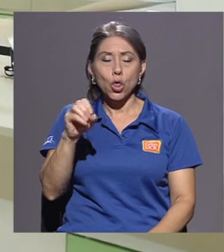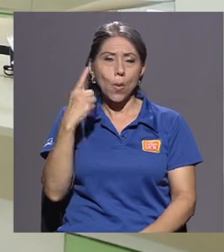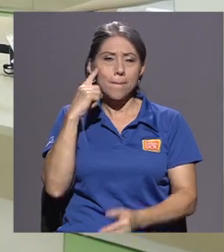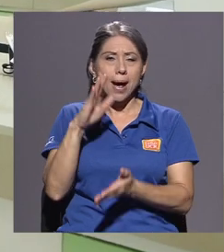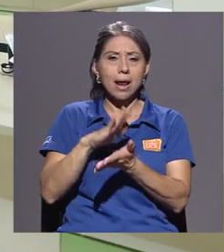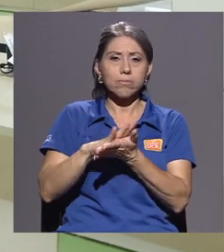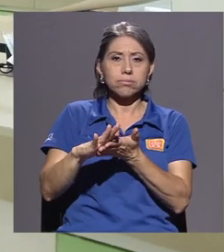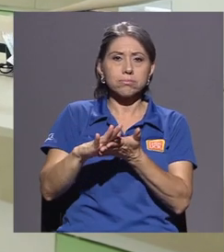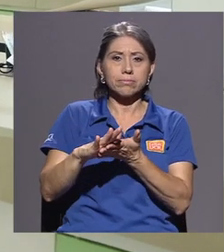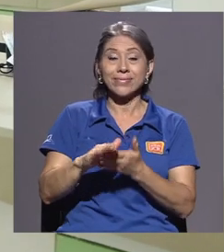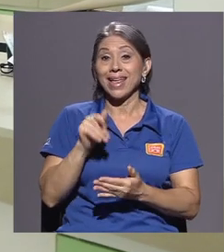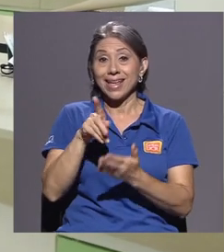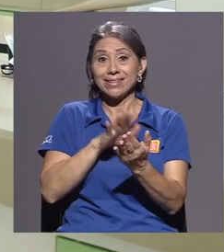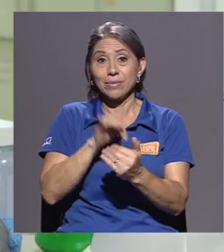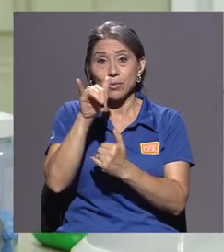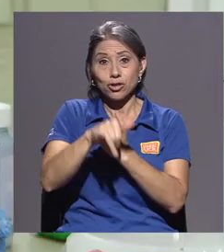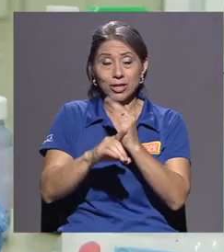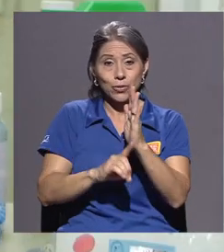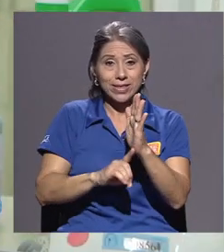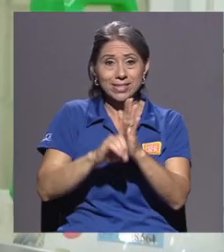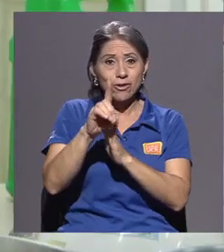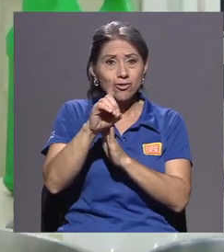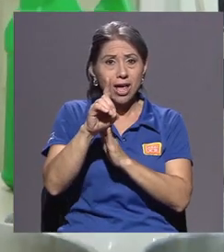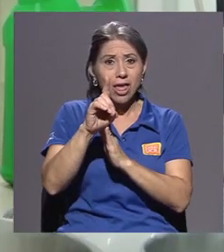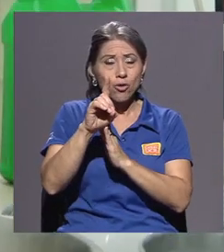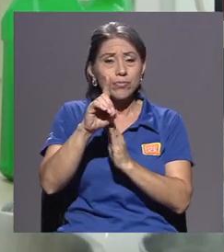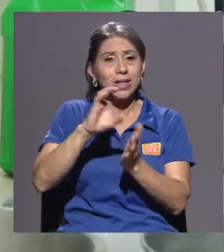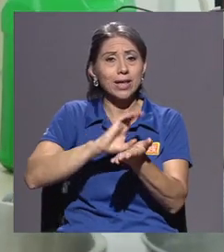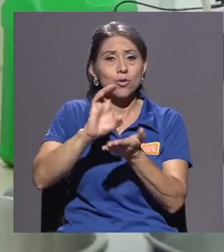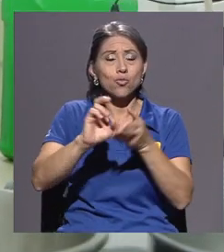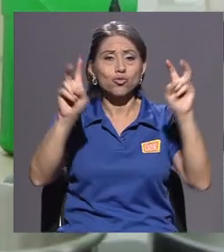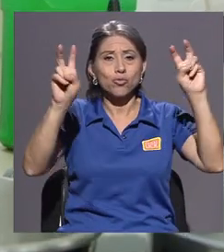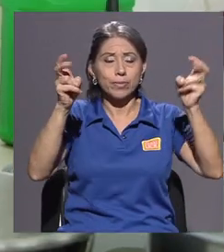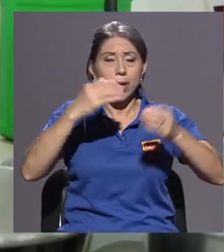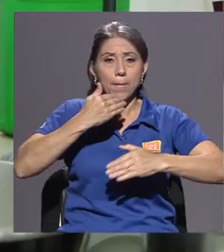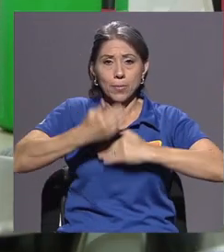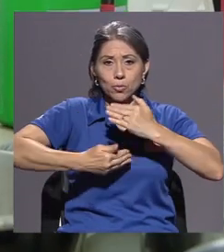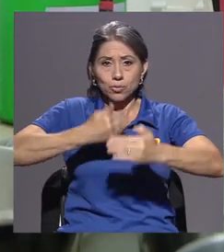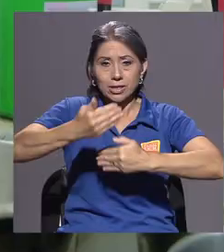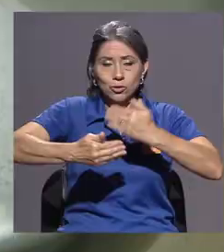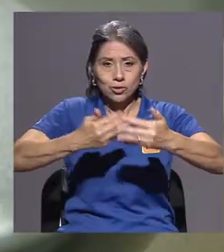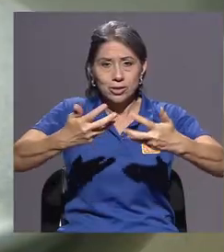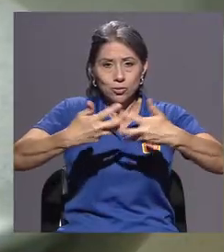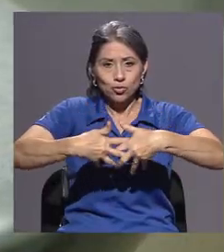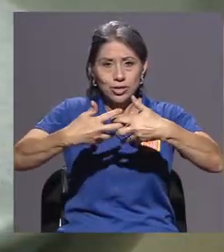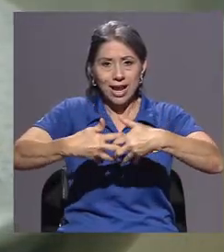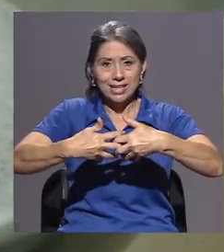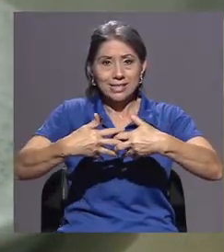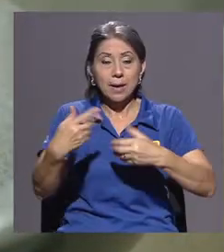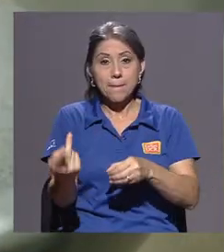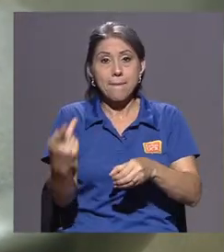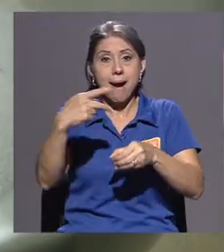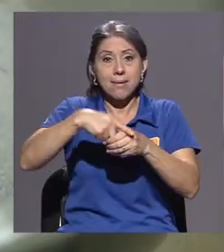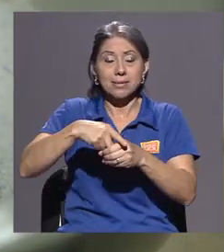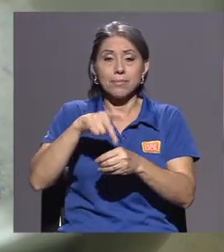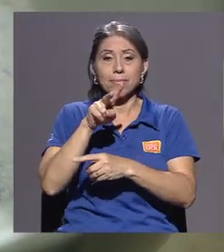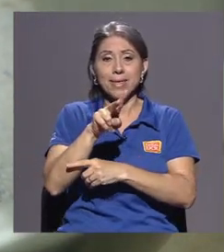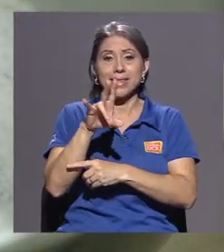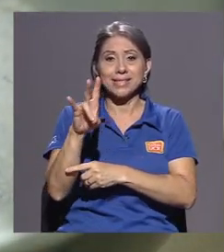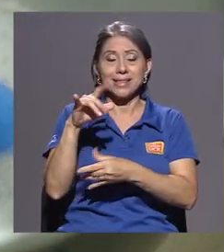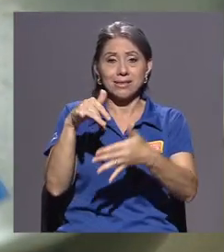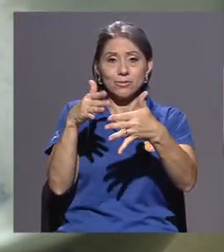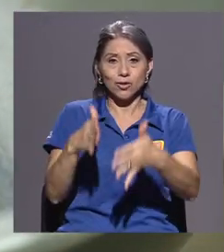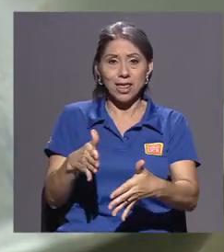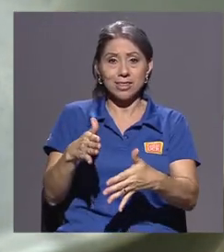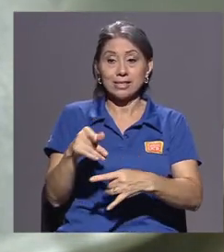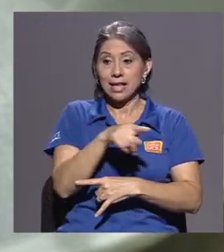Este proyecto fue desarrollado en el marco del curso Procesos Industriales. Participaron 27 estudiantes,